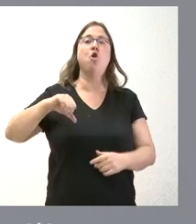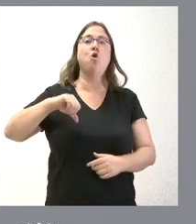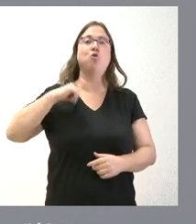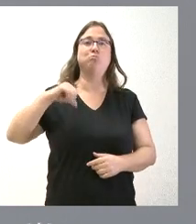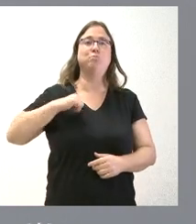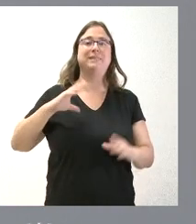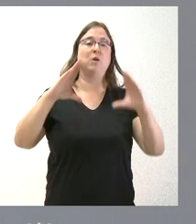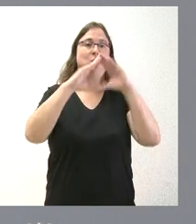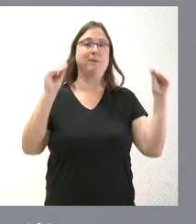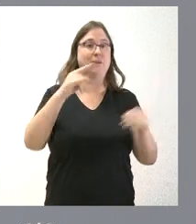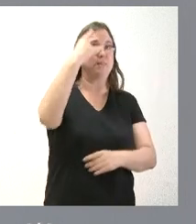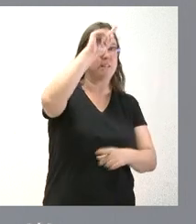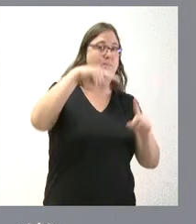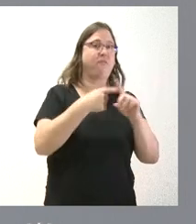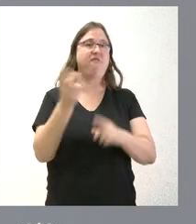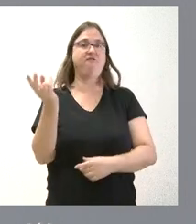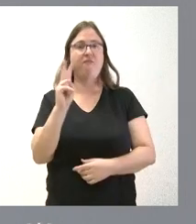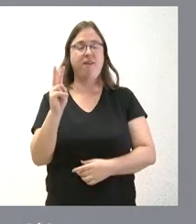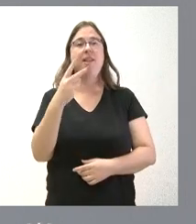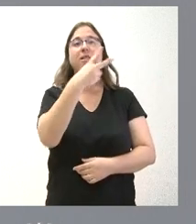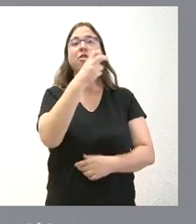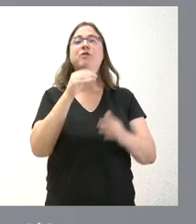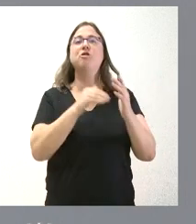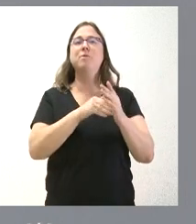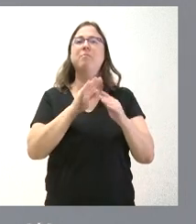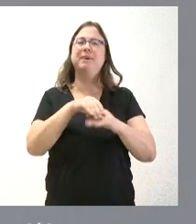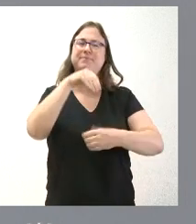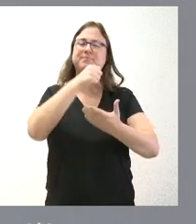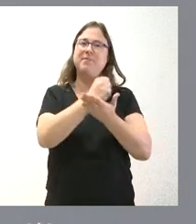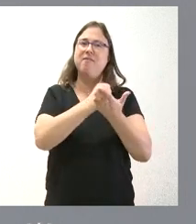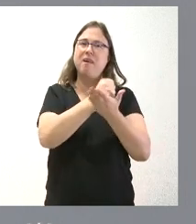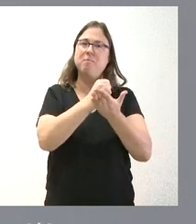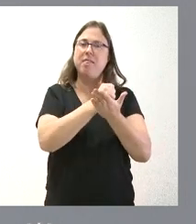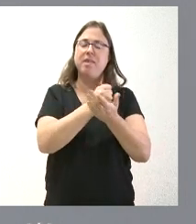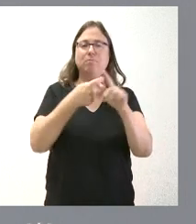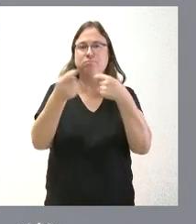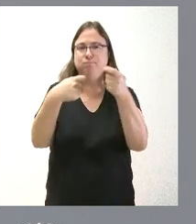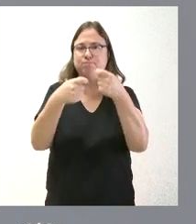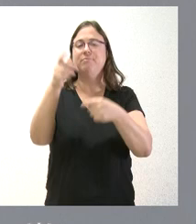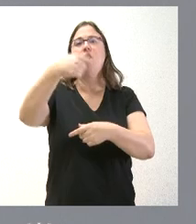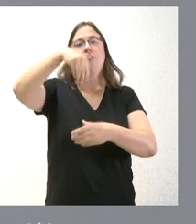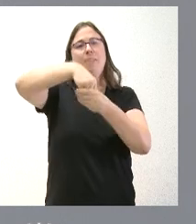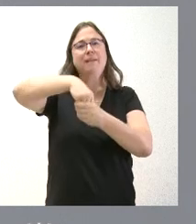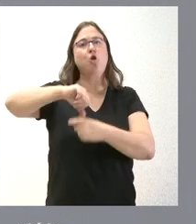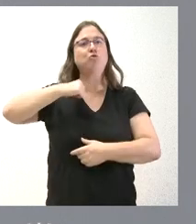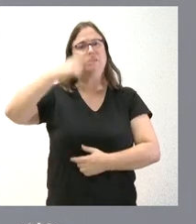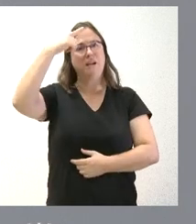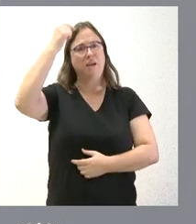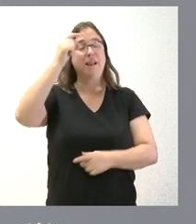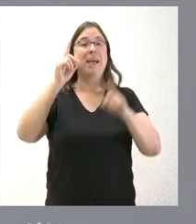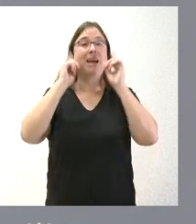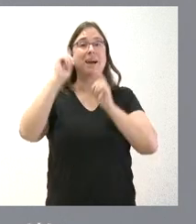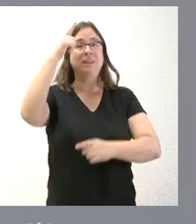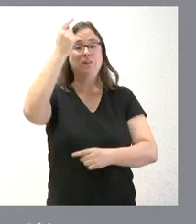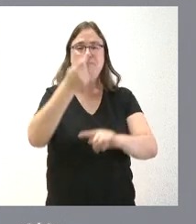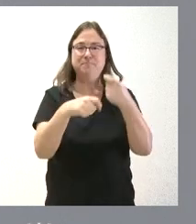400.000 euros para el nuevo sistema de dispensación de fármacos en el complejo asistencial de Ávila. Se destina en el caso de Ávila para